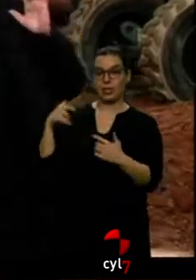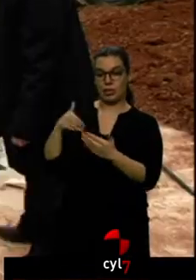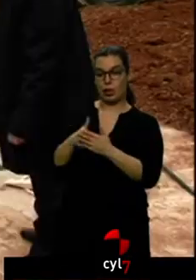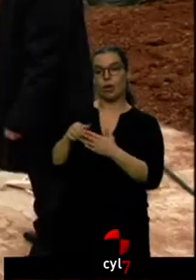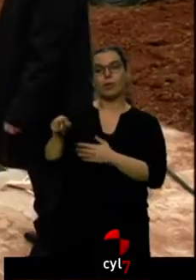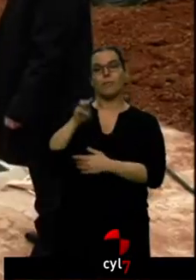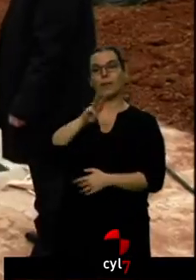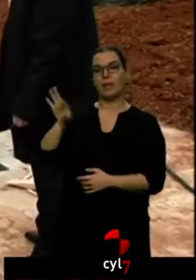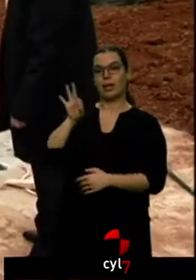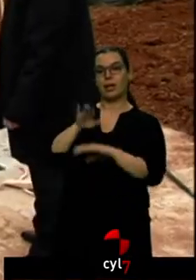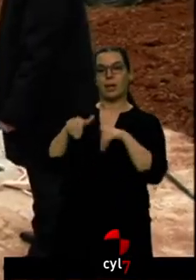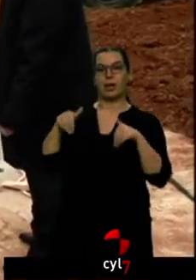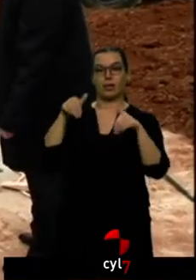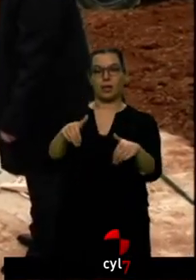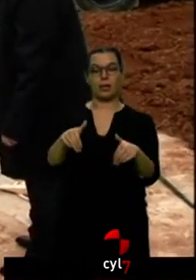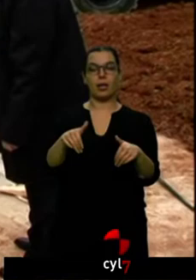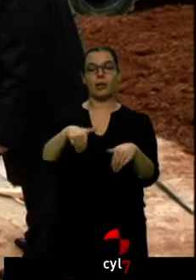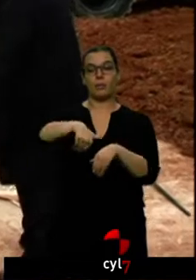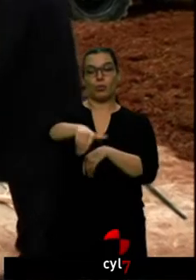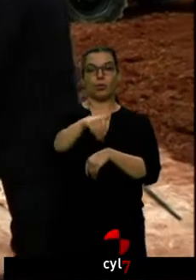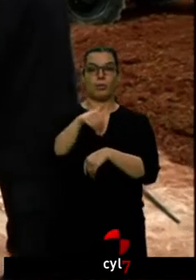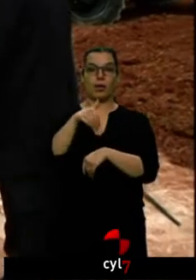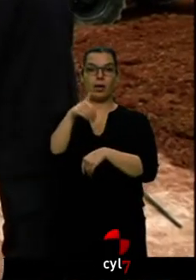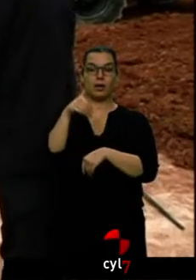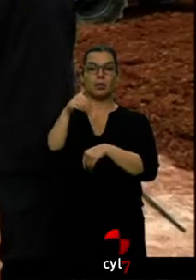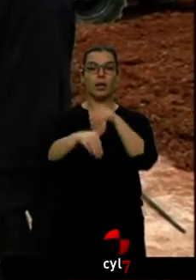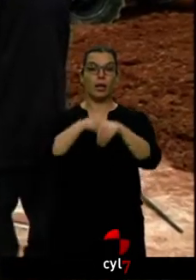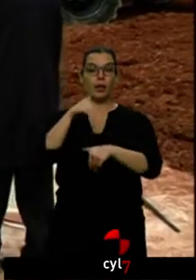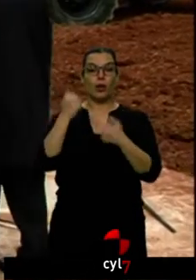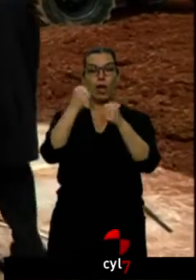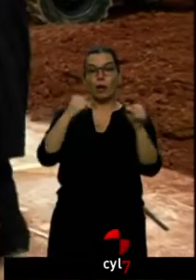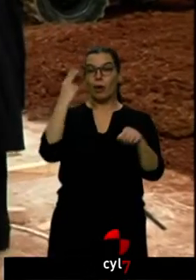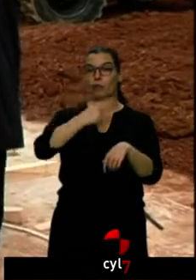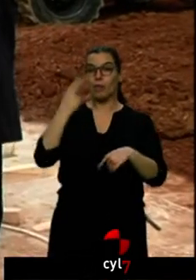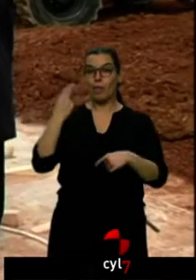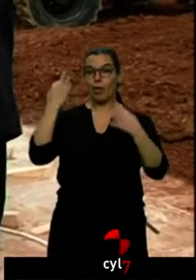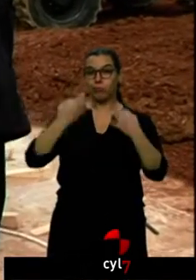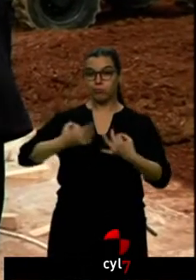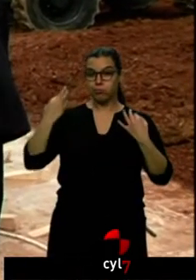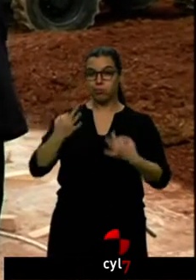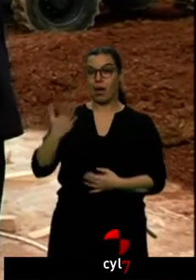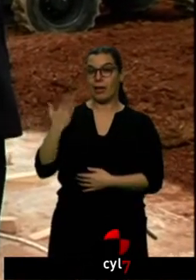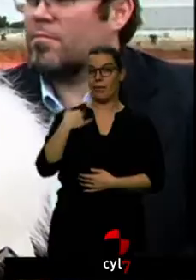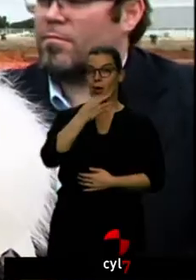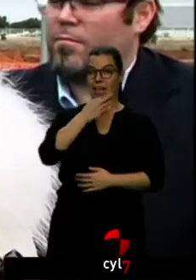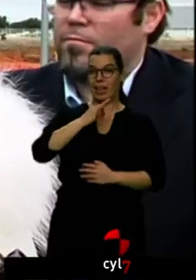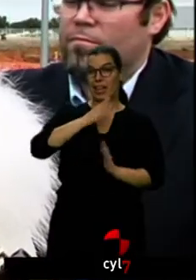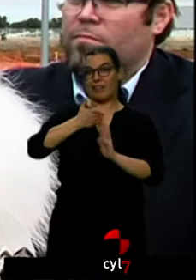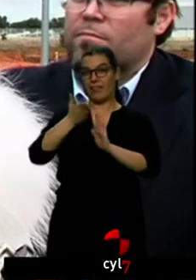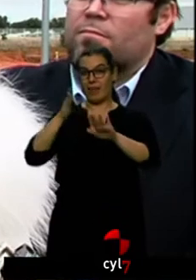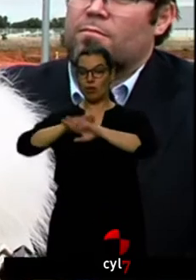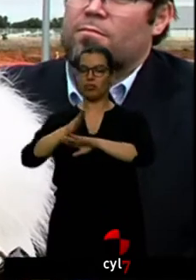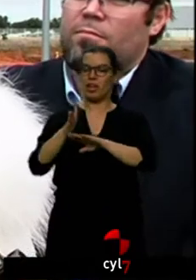elecciones municipales del 26 de mayo. Aunque no se ha confirmado hasta bien entrada la tarde, la interesada ya lo daba por hecho horas antes. Y ya